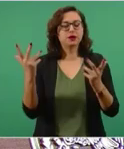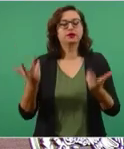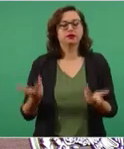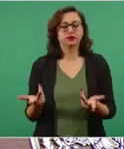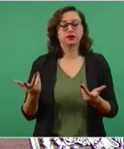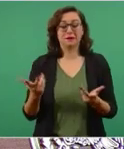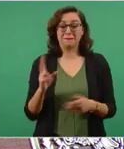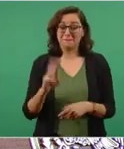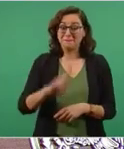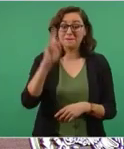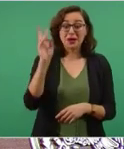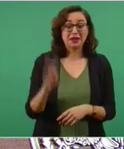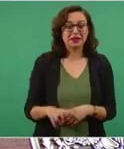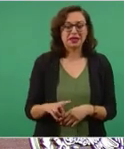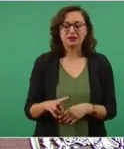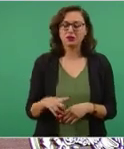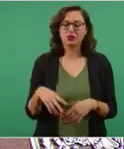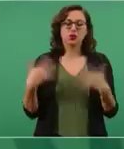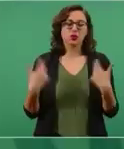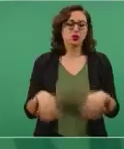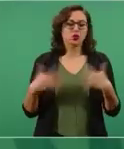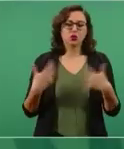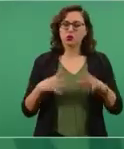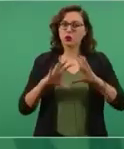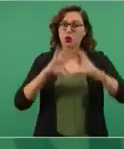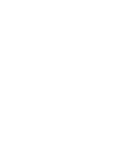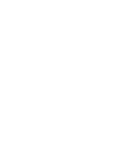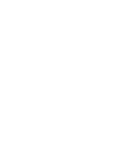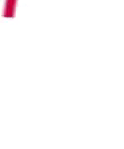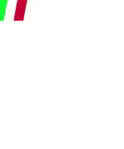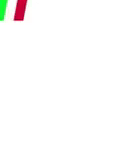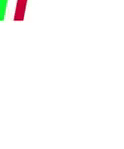las más importantes en el mundo.